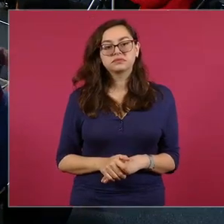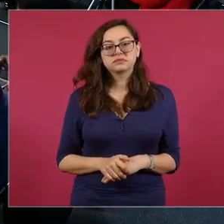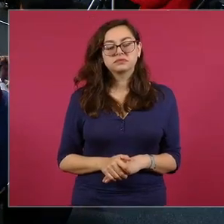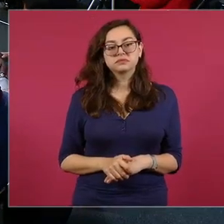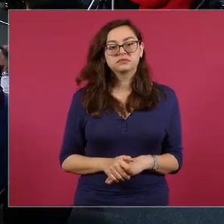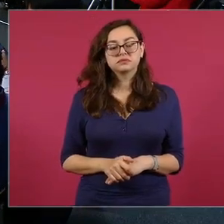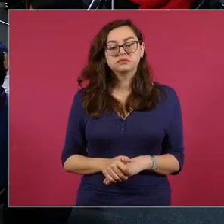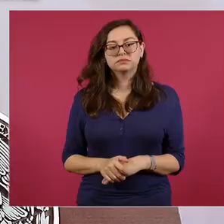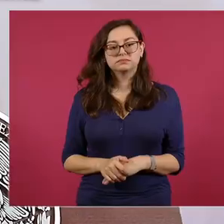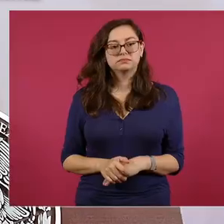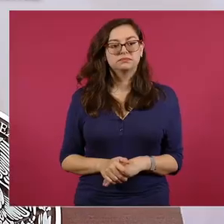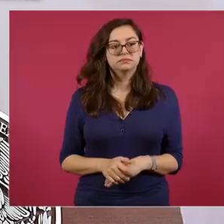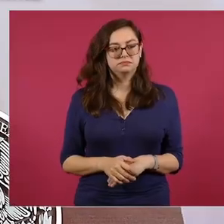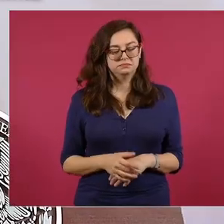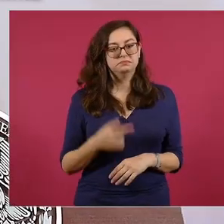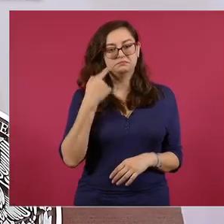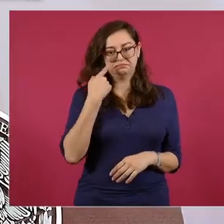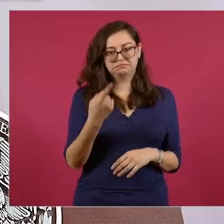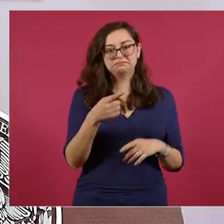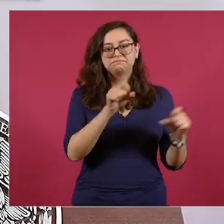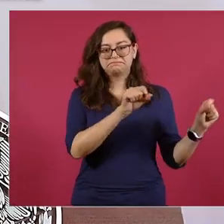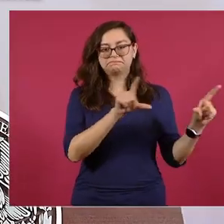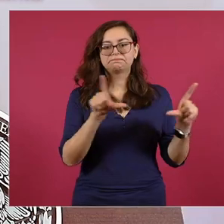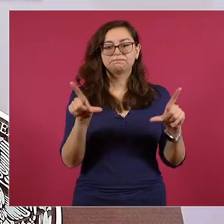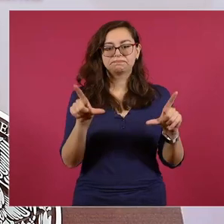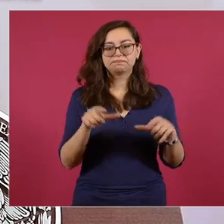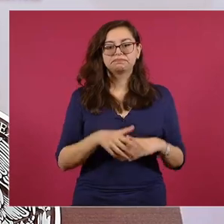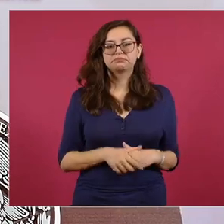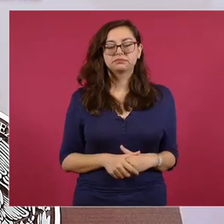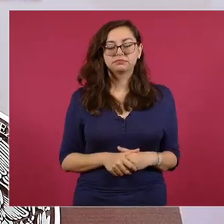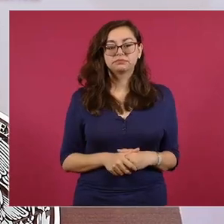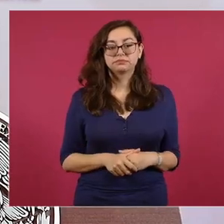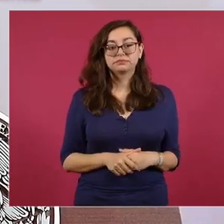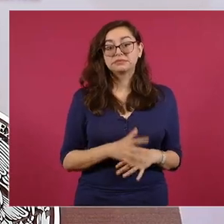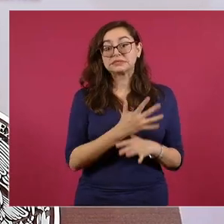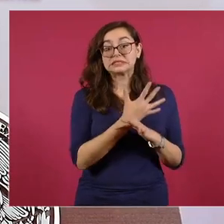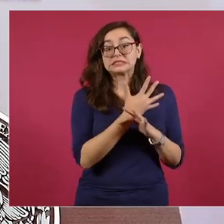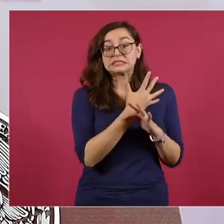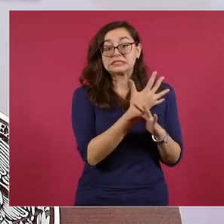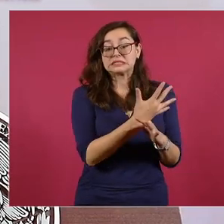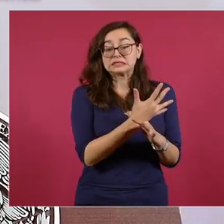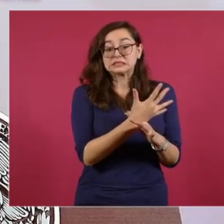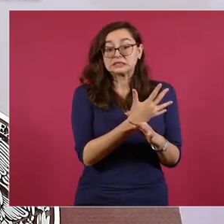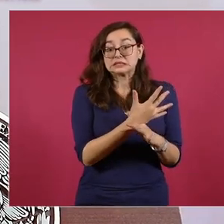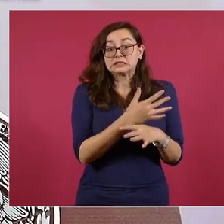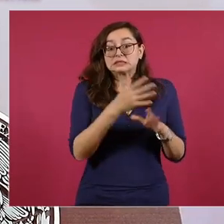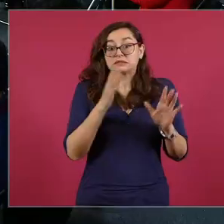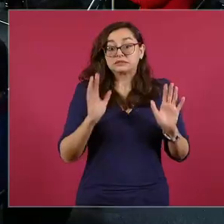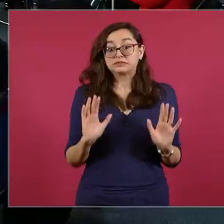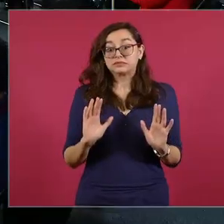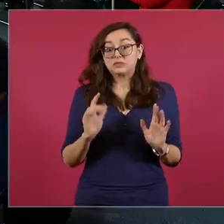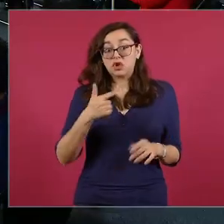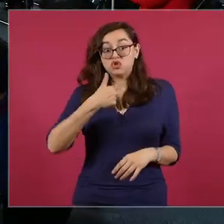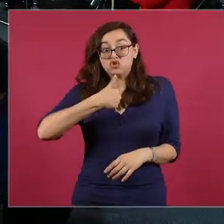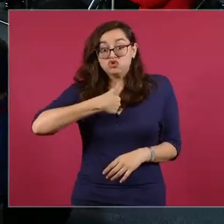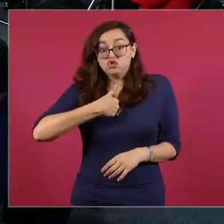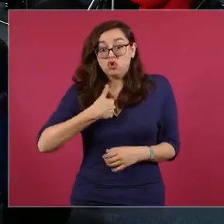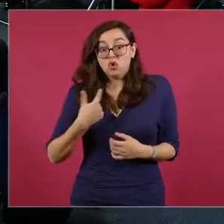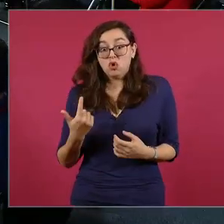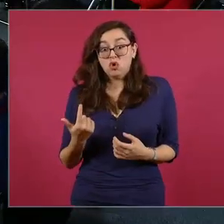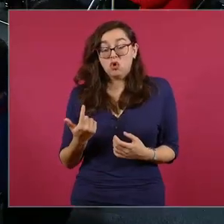a ver pongan el de Aguilar entonces nos compara con el PRI y con Porfirio Díaz